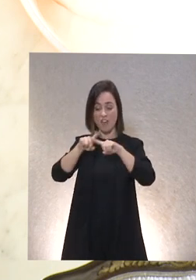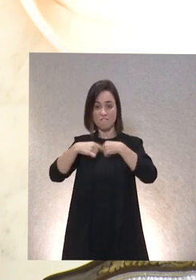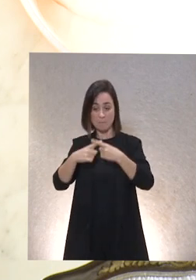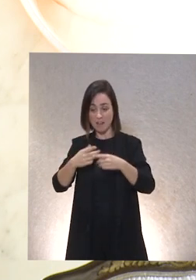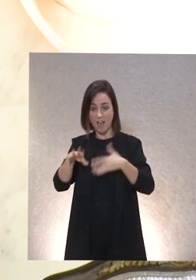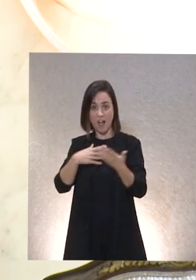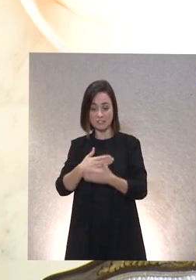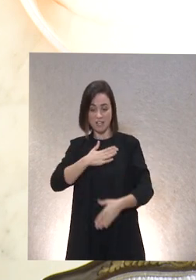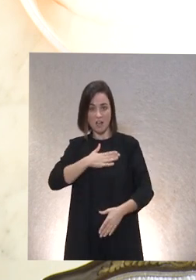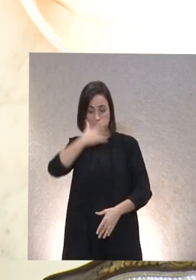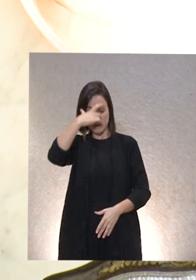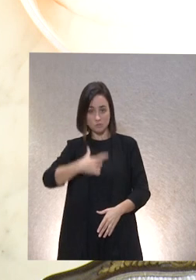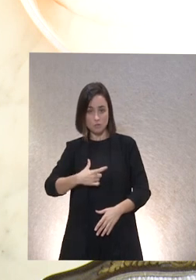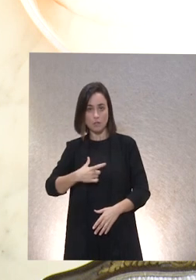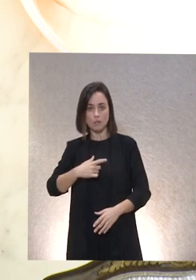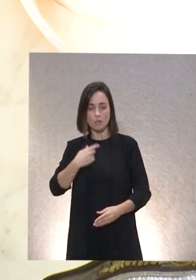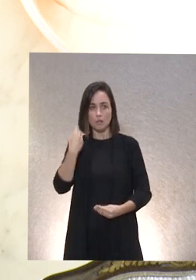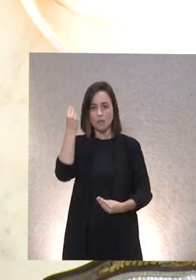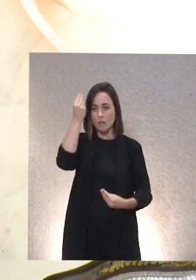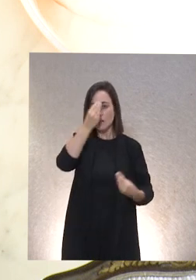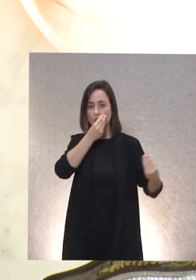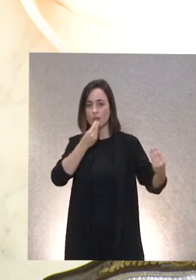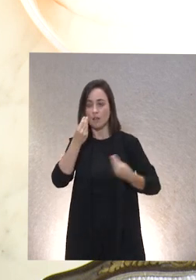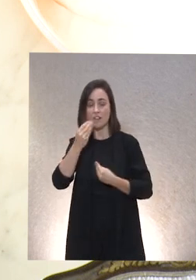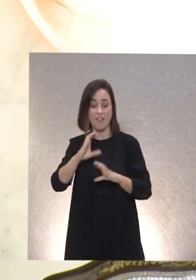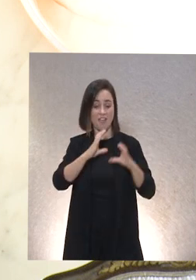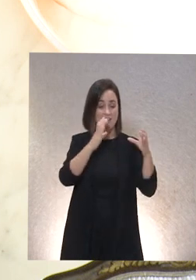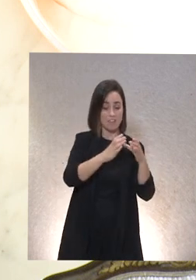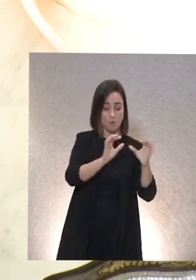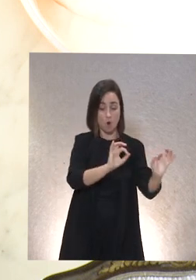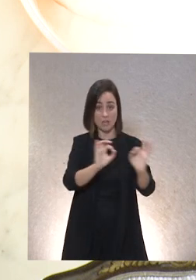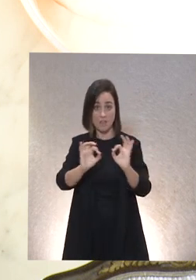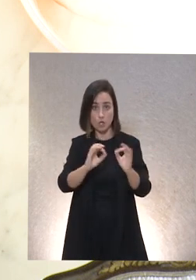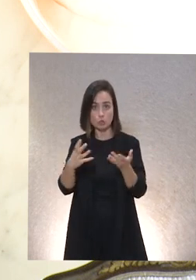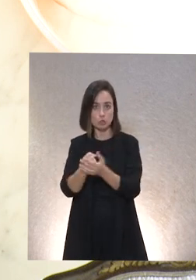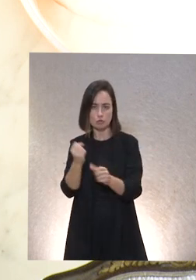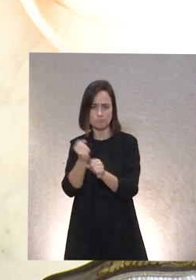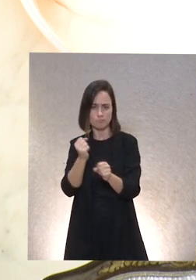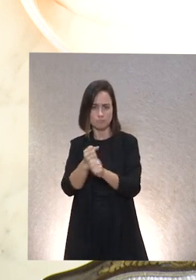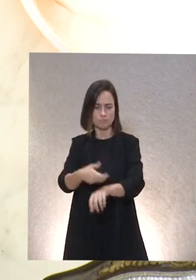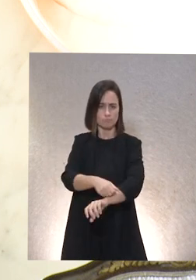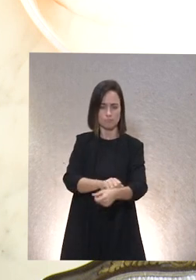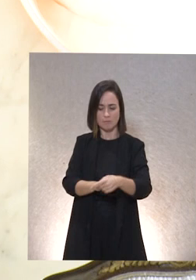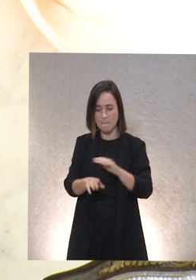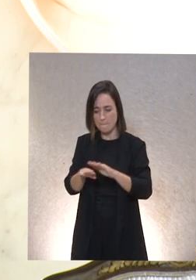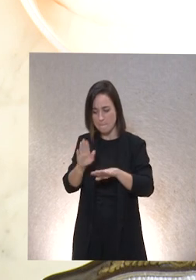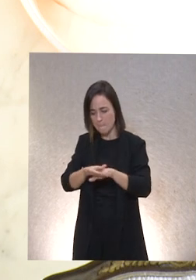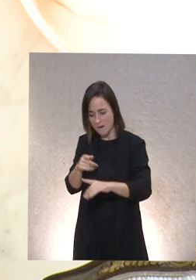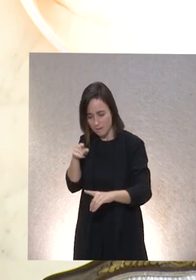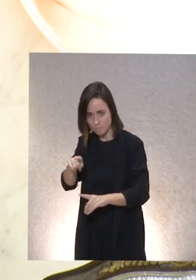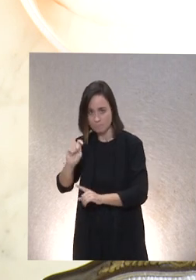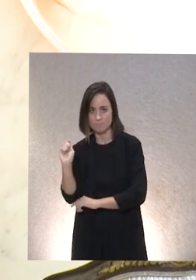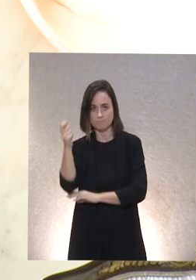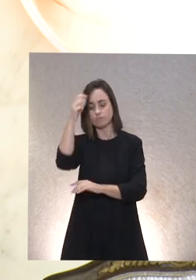personas obviamente los equipos las organizaciones en su conjunto estamos trabajando por ello también vamos a abordar